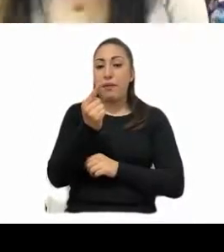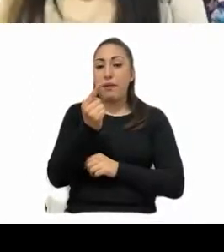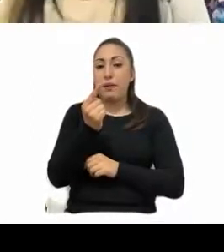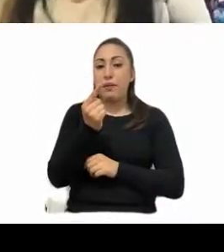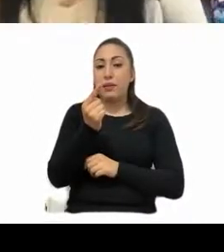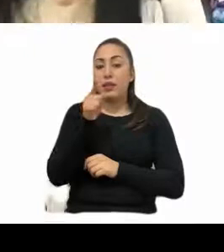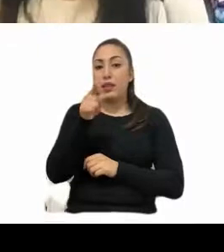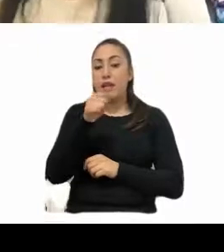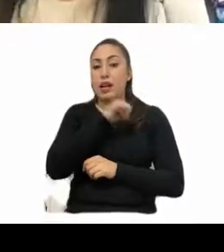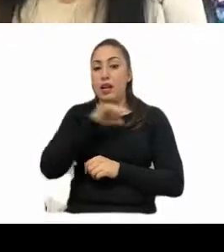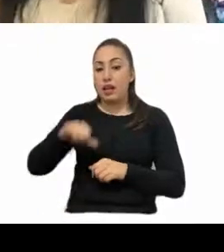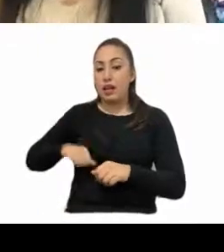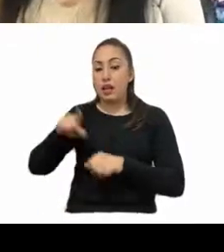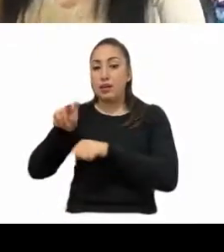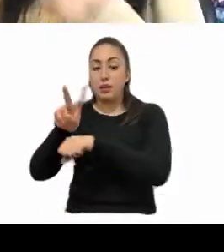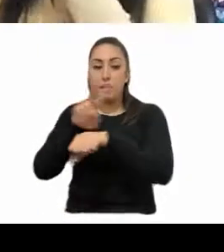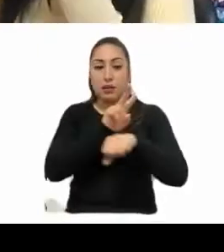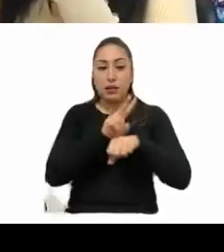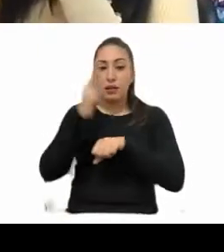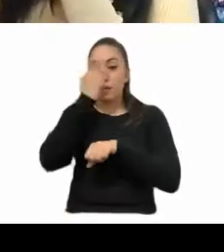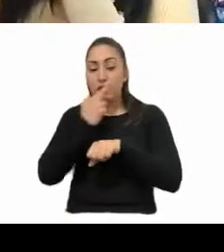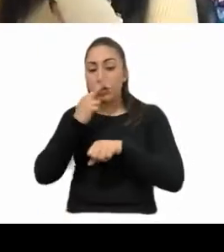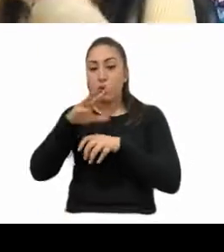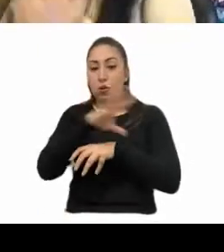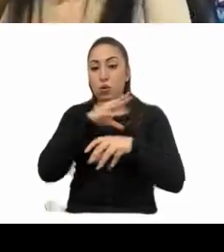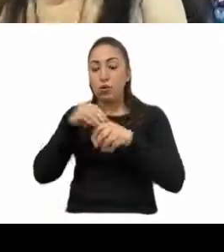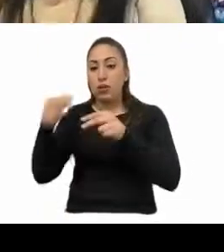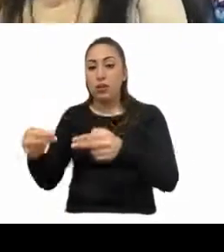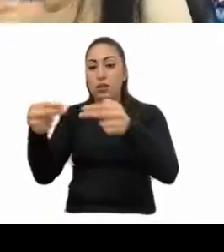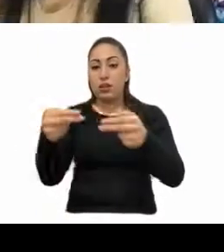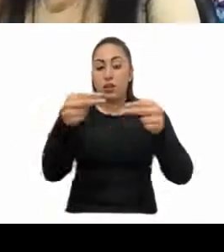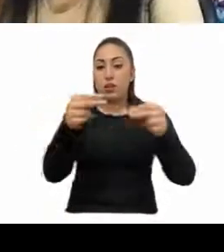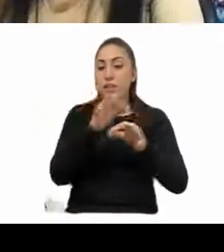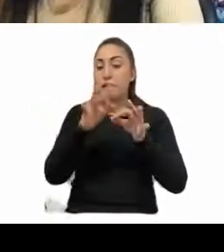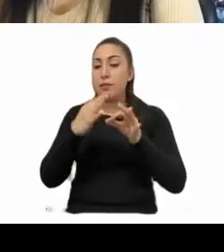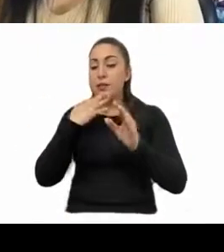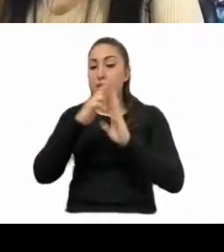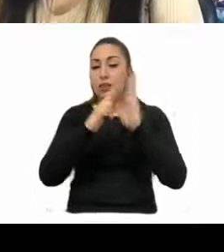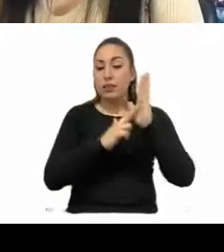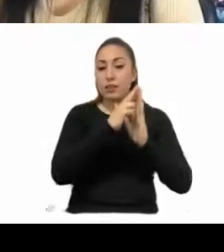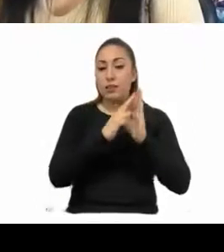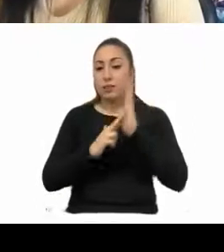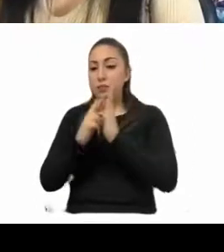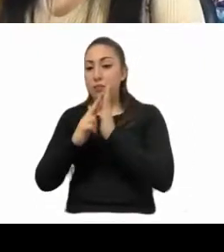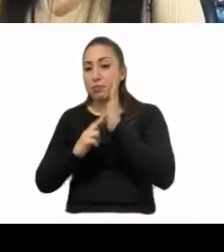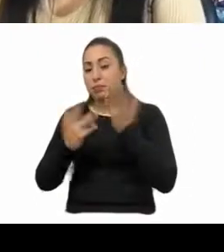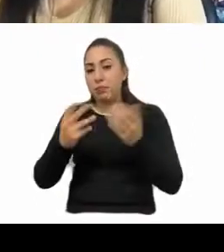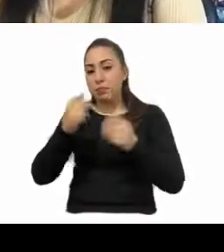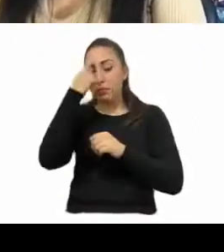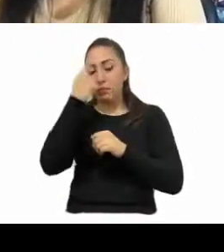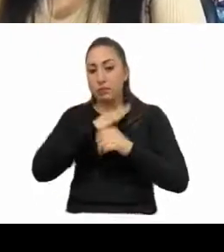atribuciones, vigilar y verificar administrativamente el cumplimiento de las disposiciones en materia de establecimientos